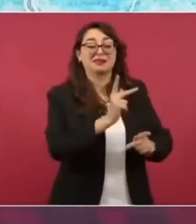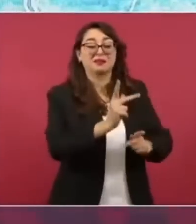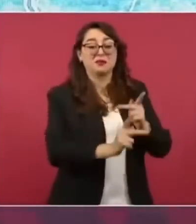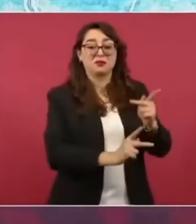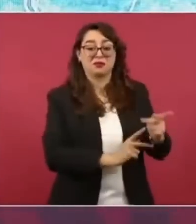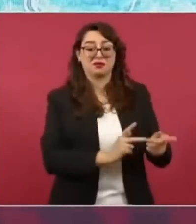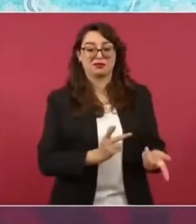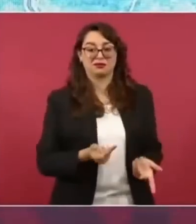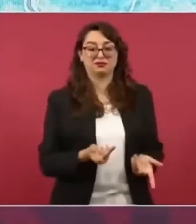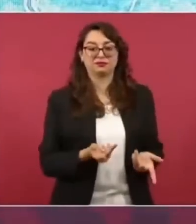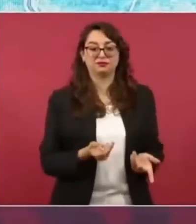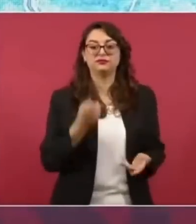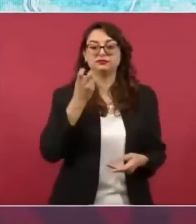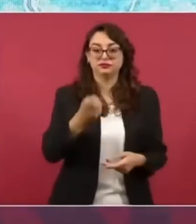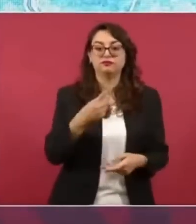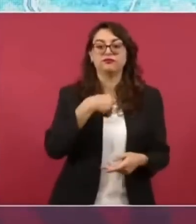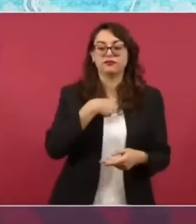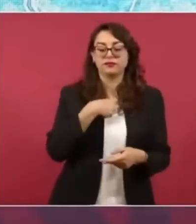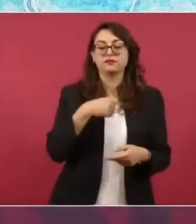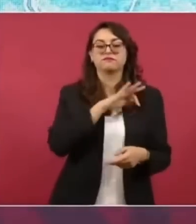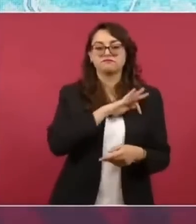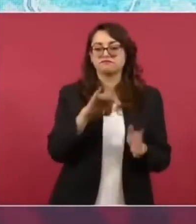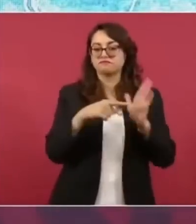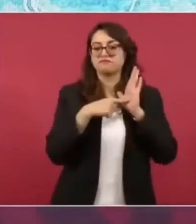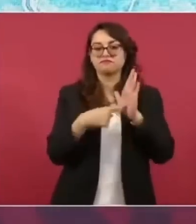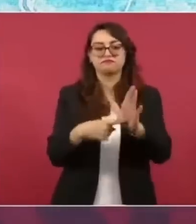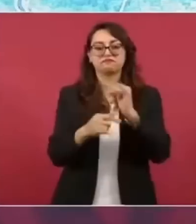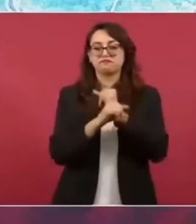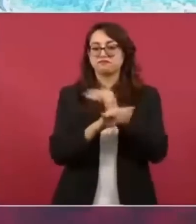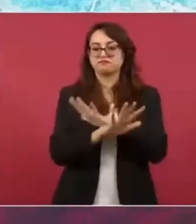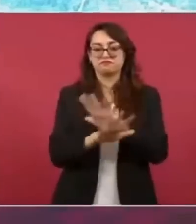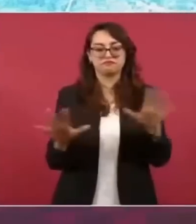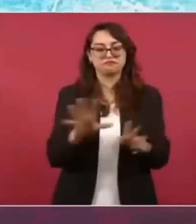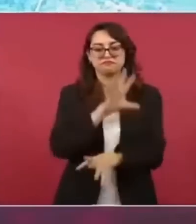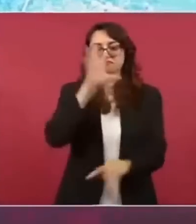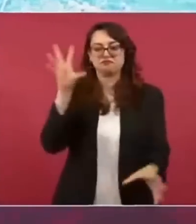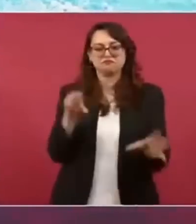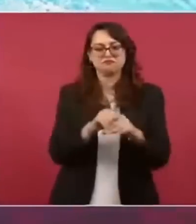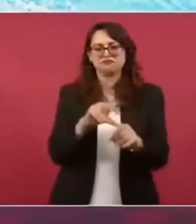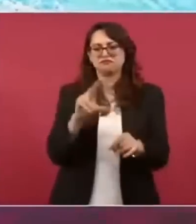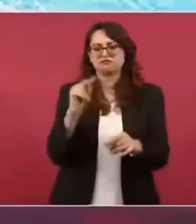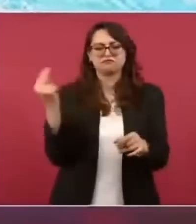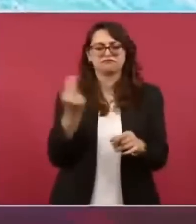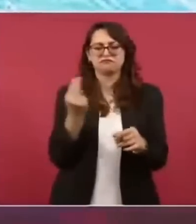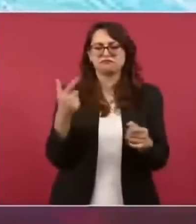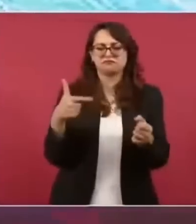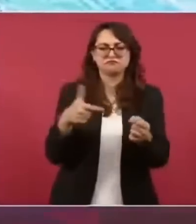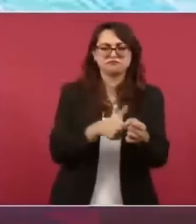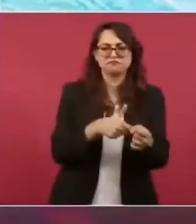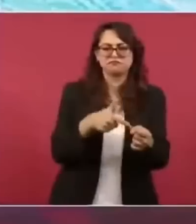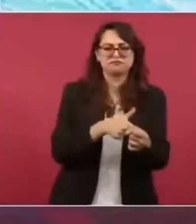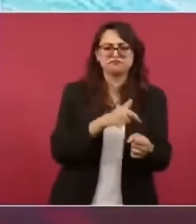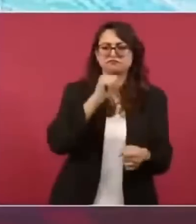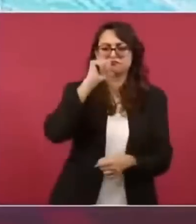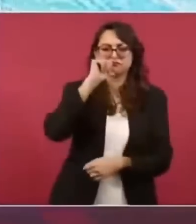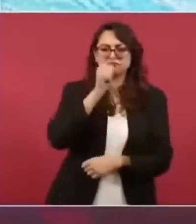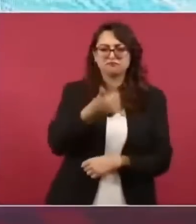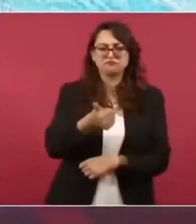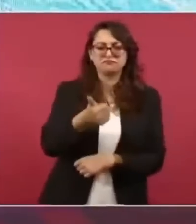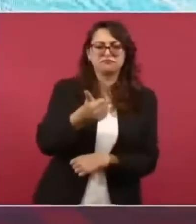nada ya estaba el acuerdo este para